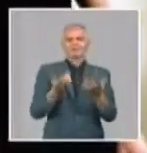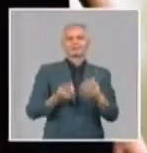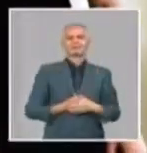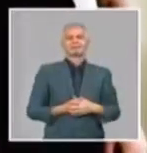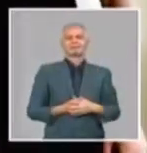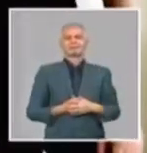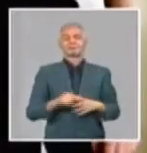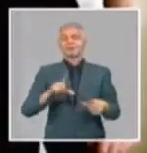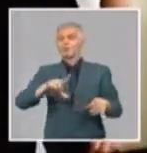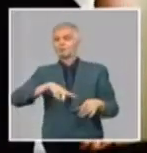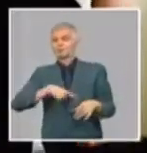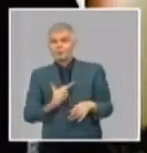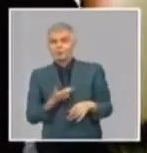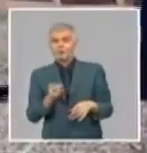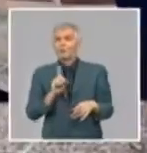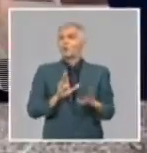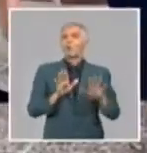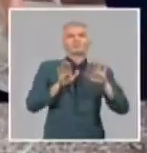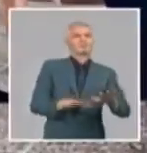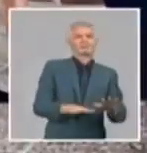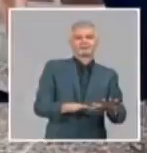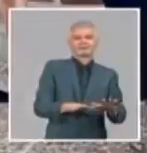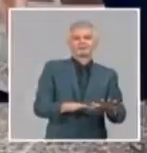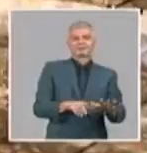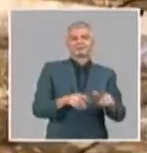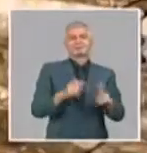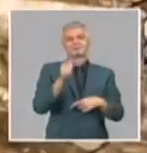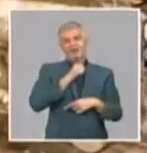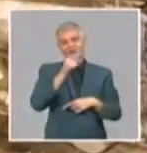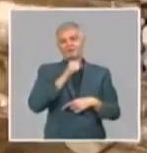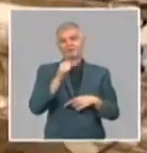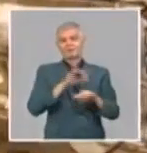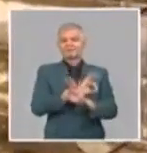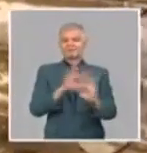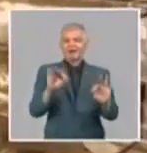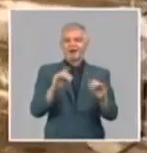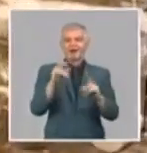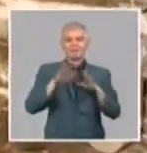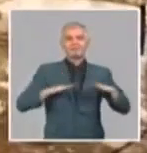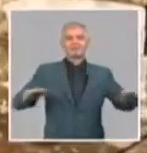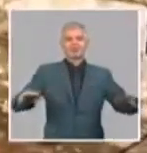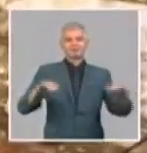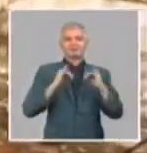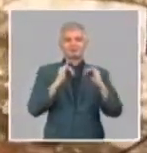La cultura no se detiene. Soy Lamparo Cabrera, especial para la Mesa Redonda.